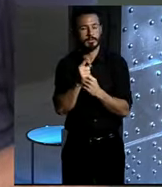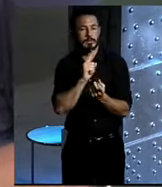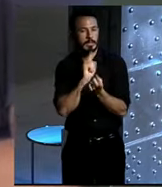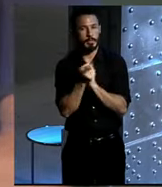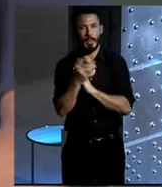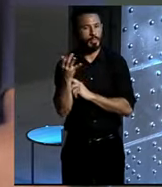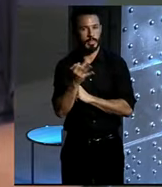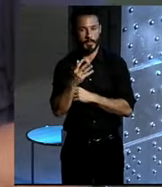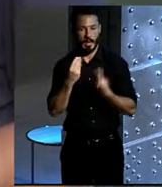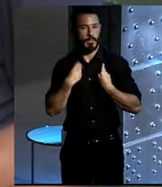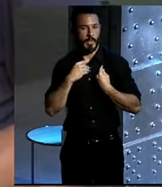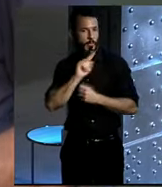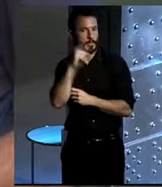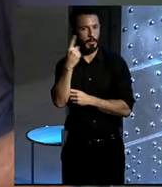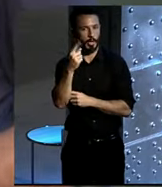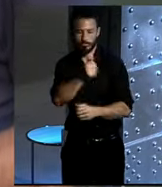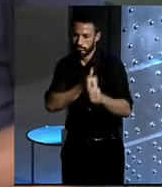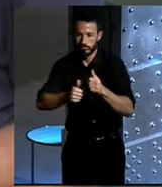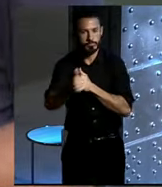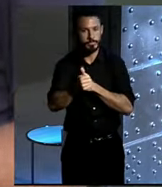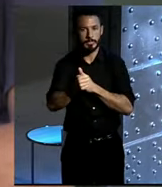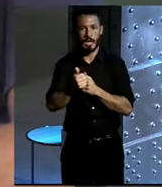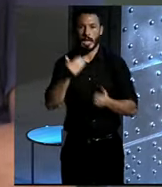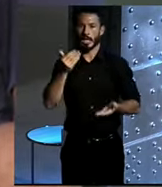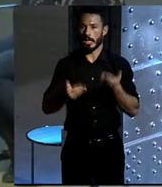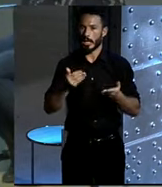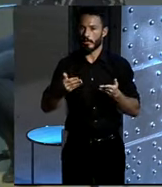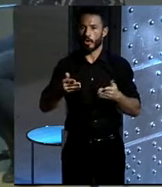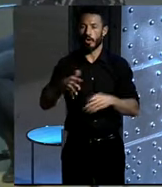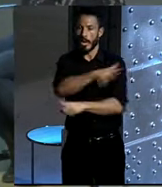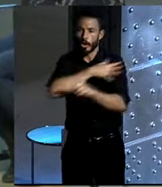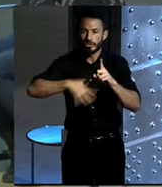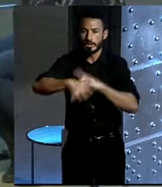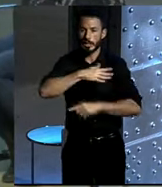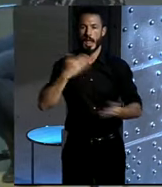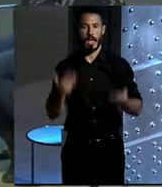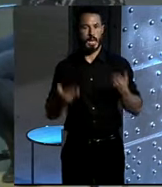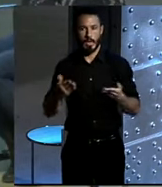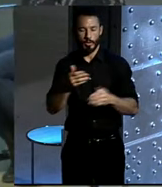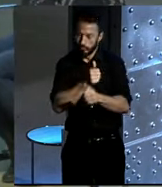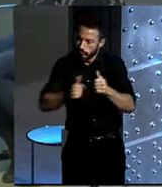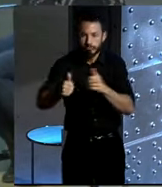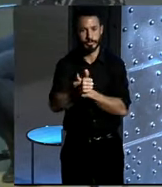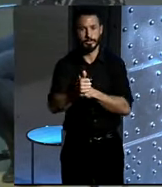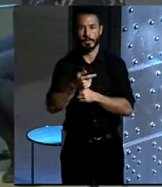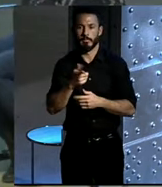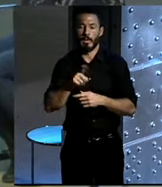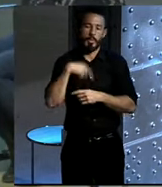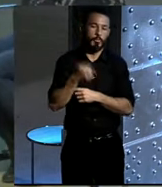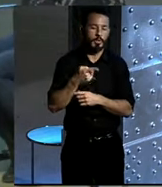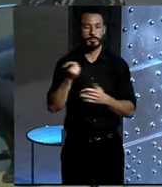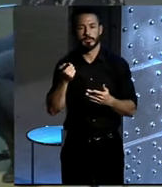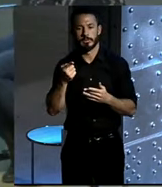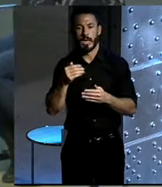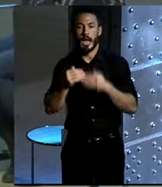que poner la vida por delante, el equilibrio con el ecosistema, y luego los avances tecnológicos, como puede ser el coche u otros,